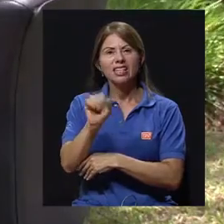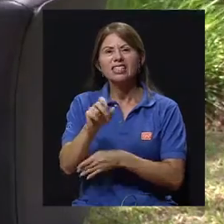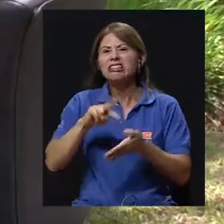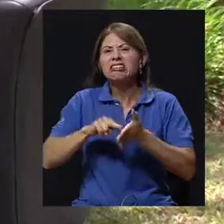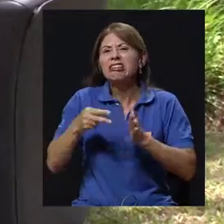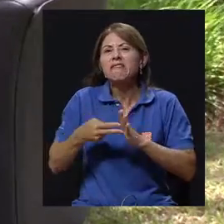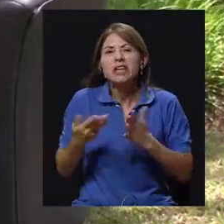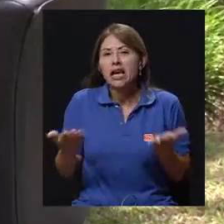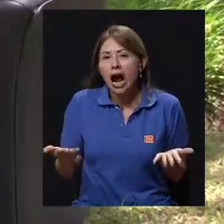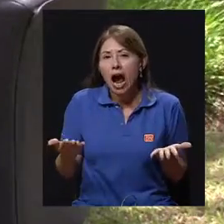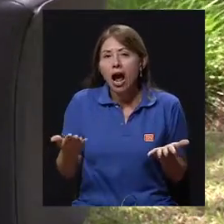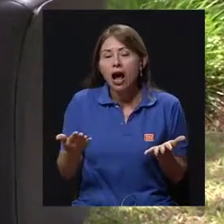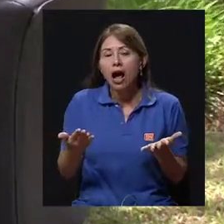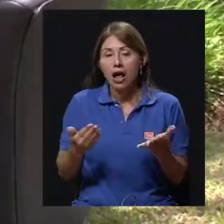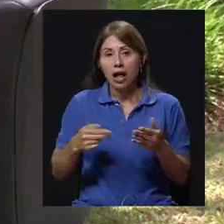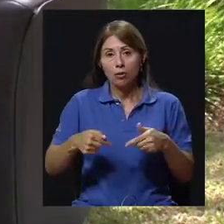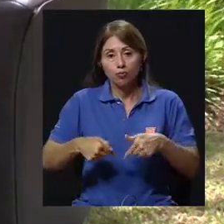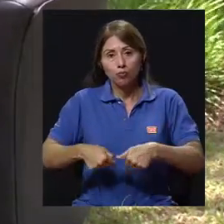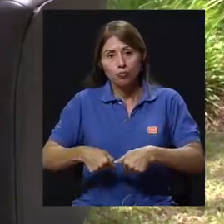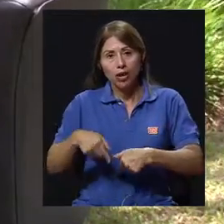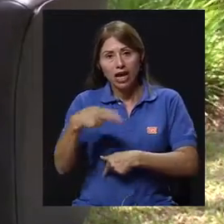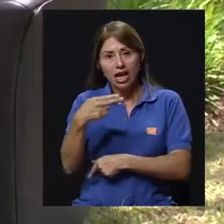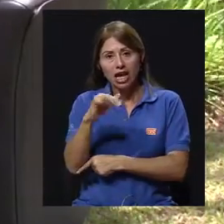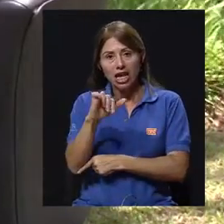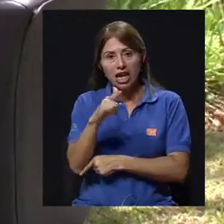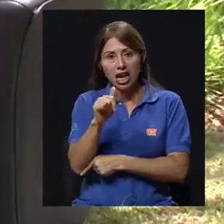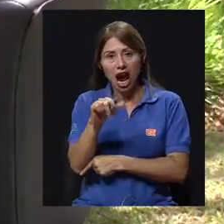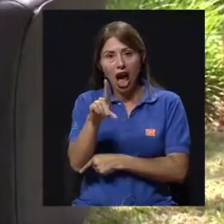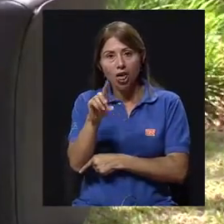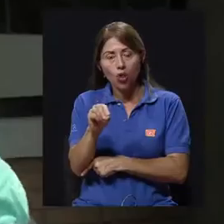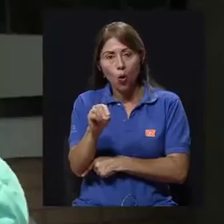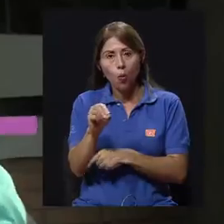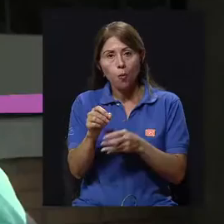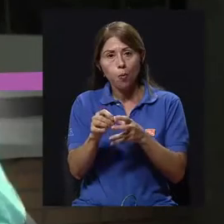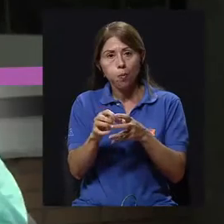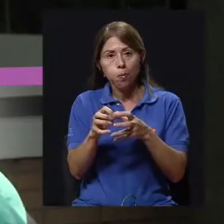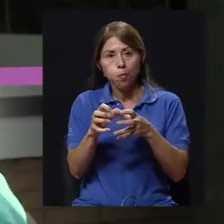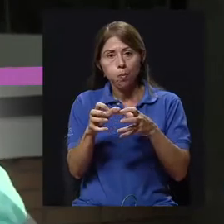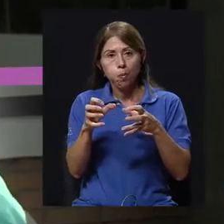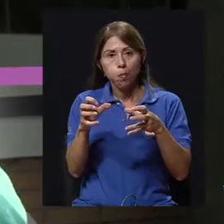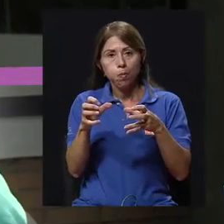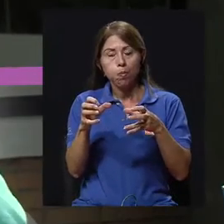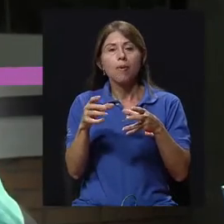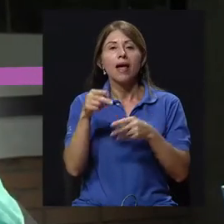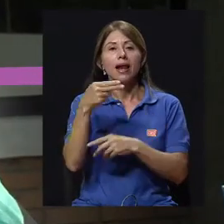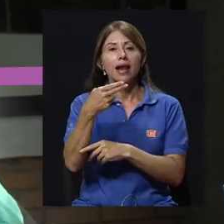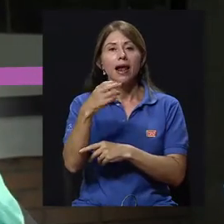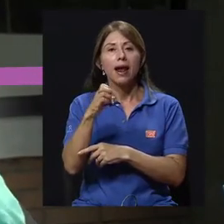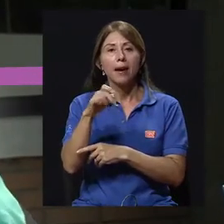del hígado, del hepatocito que es la célula del hígado, por eso se llama hepatitis.